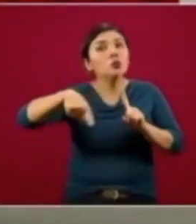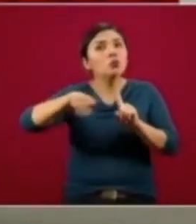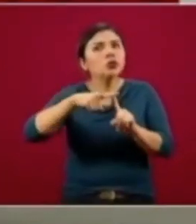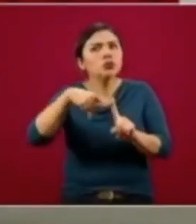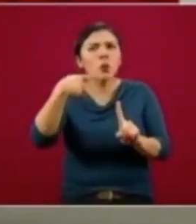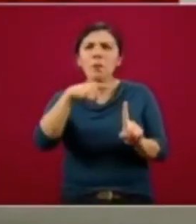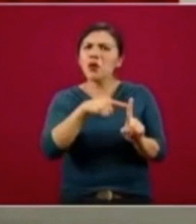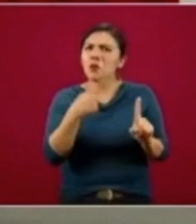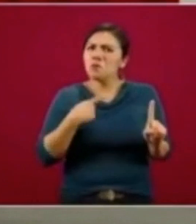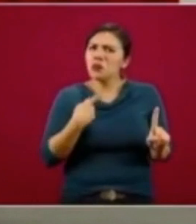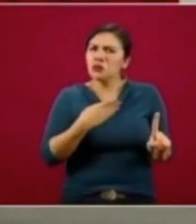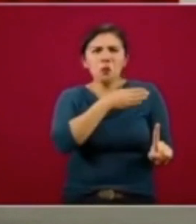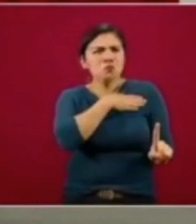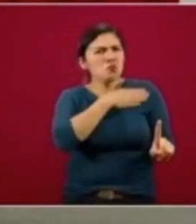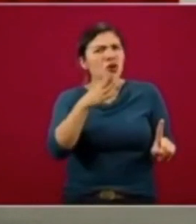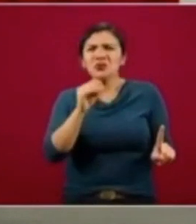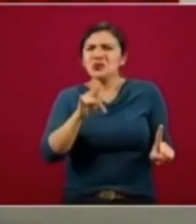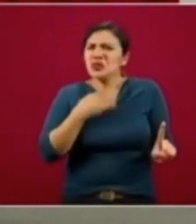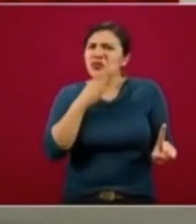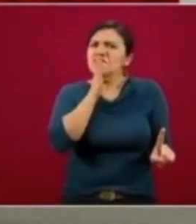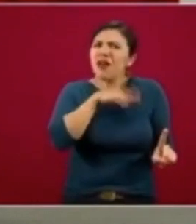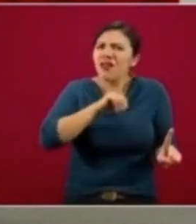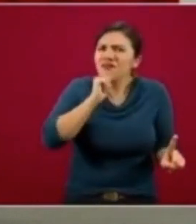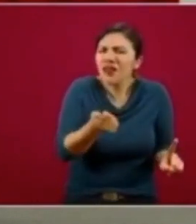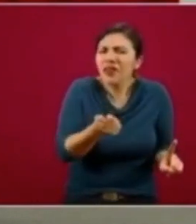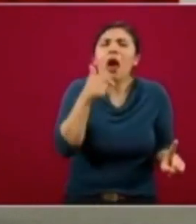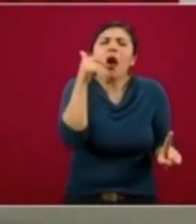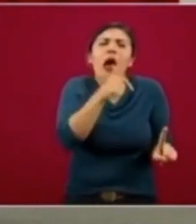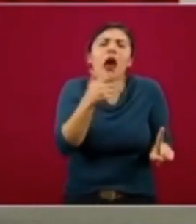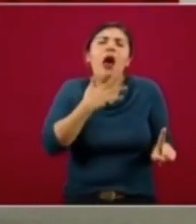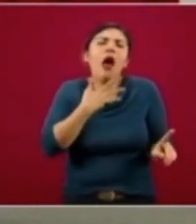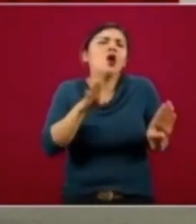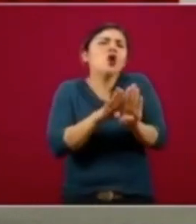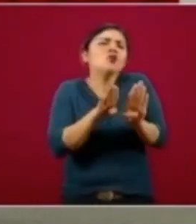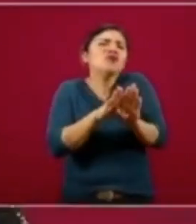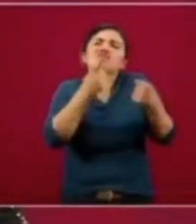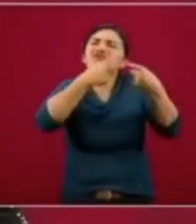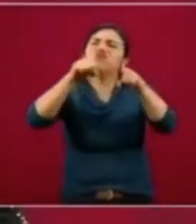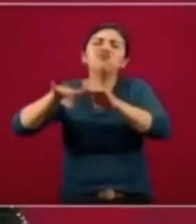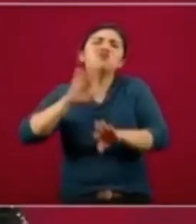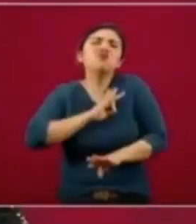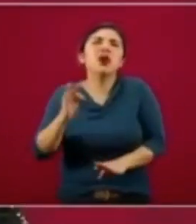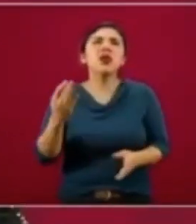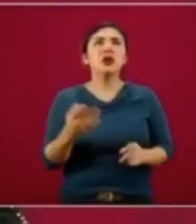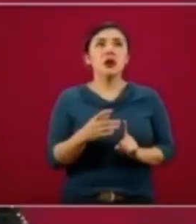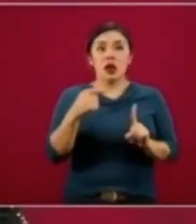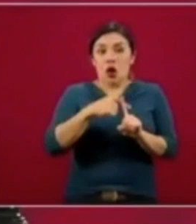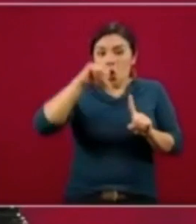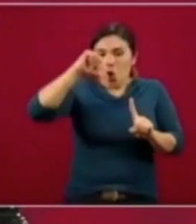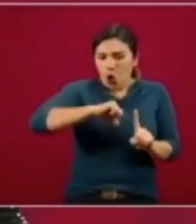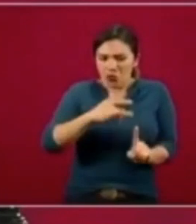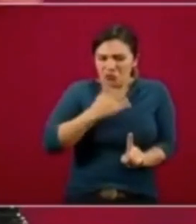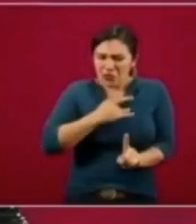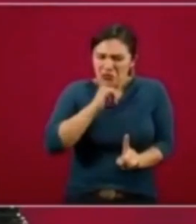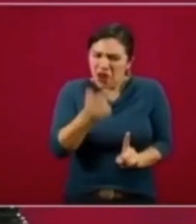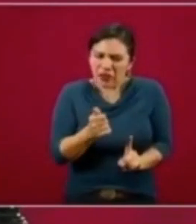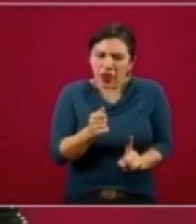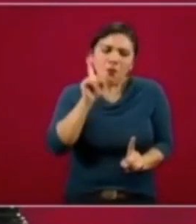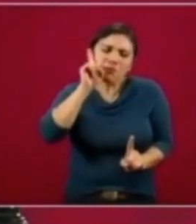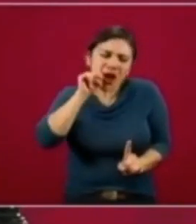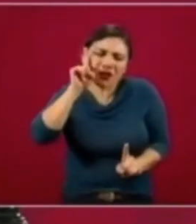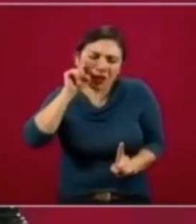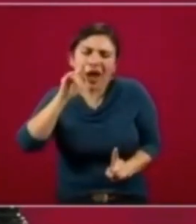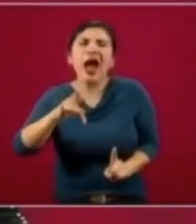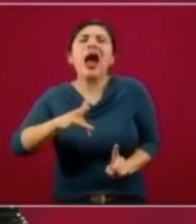pero la persona no presenta ningún síntoma. Y hay toda una variabilidad de esto, puede ser que a los pocos días sí